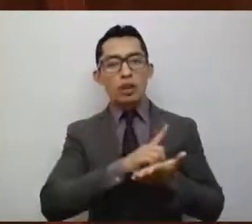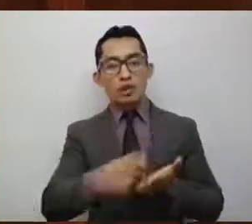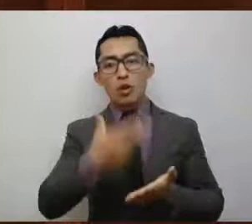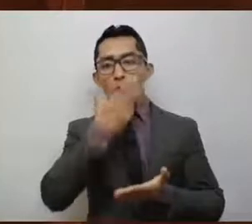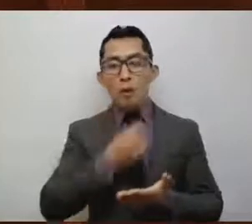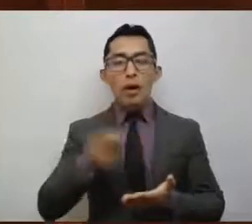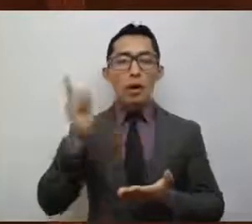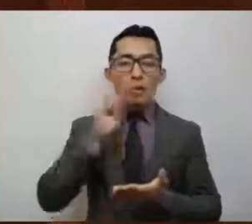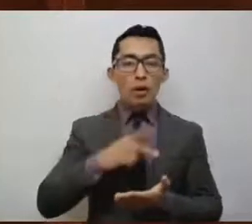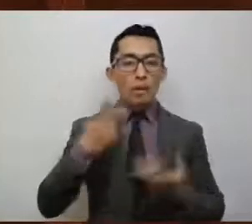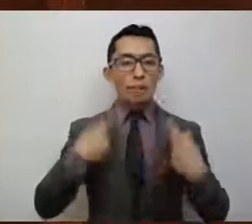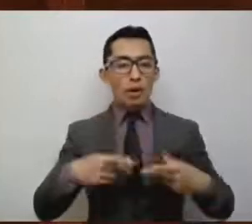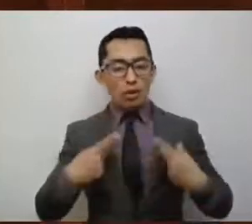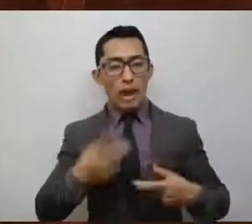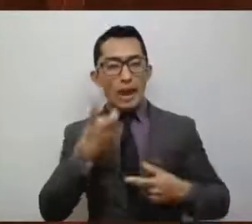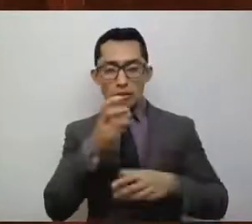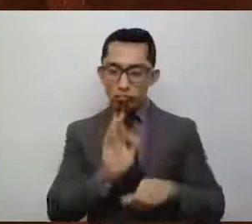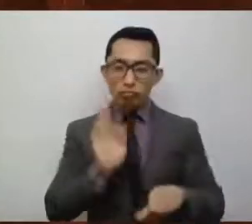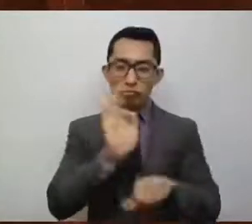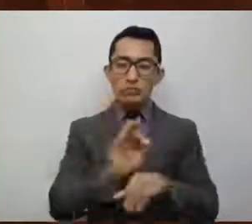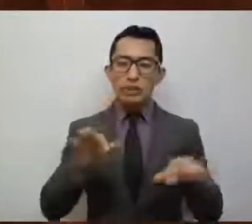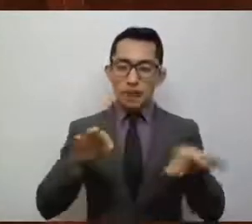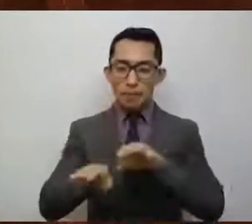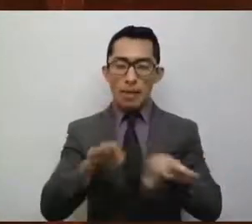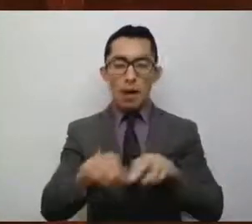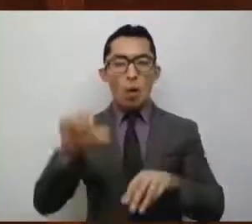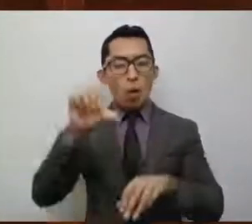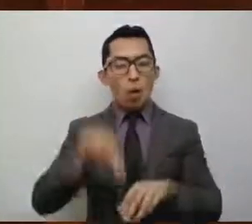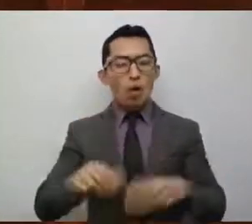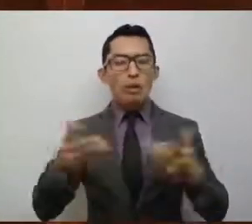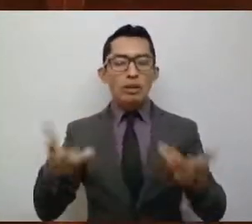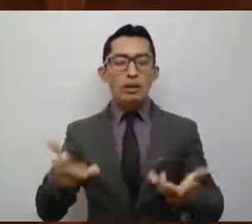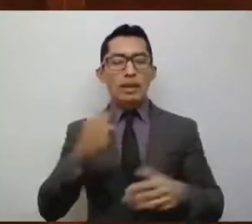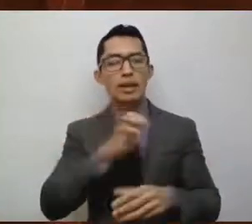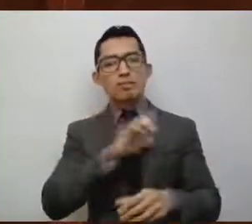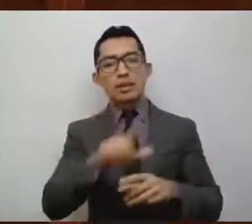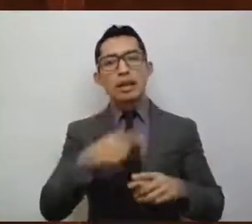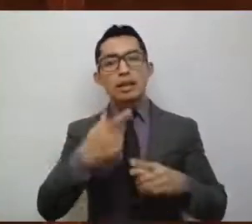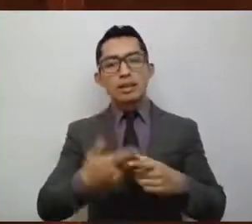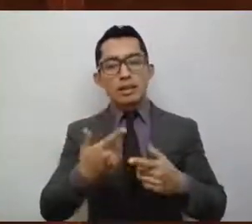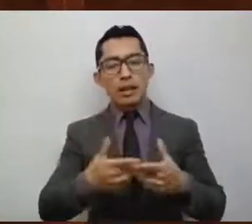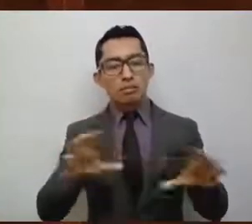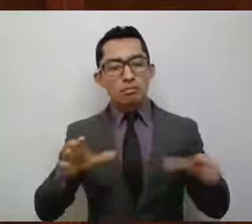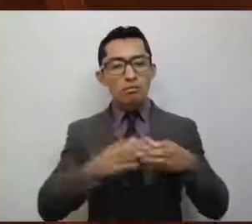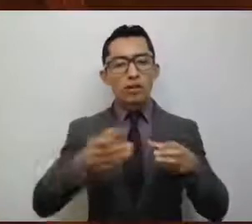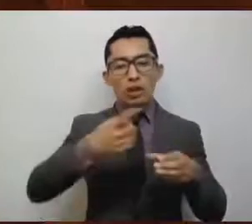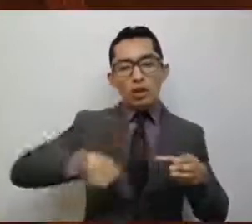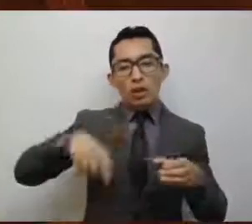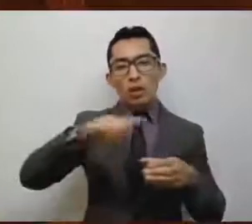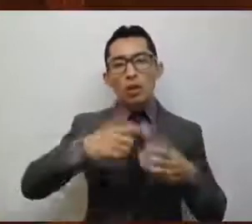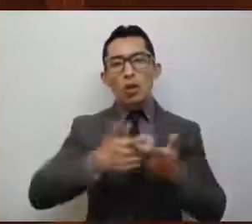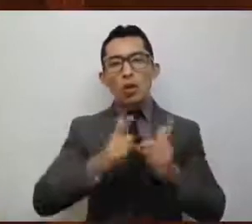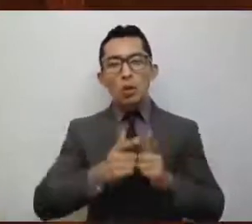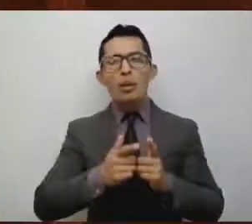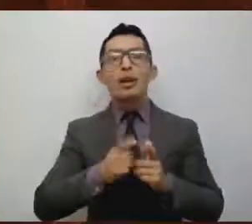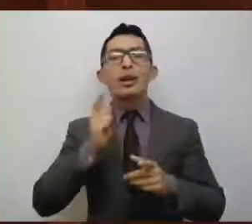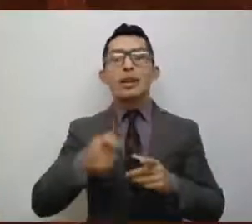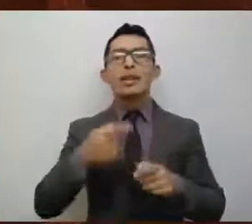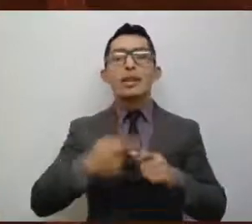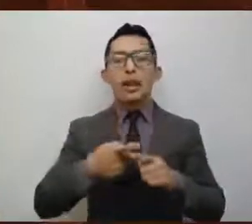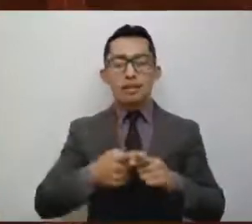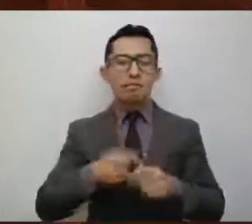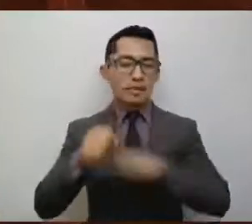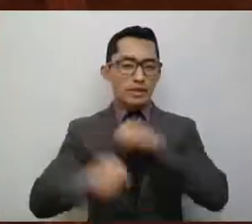los ciudadanos. Y hoy, muy en especial, al gremio al cual yo pertenezco, que es los ciclistas. Muchas gracias,